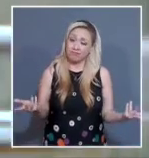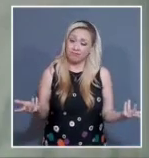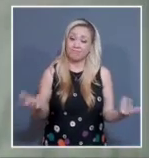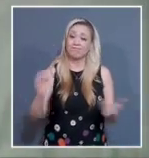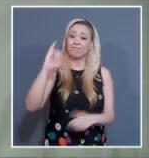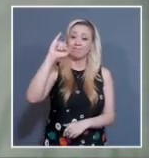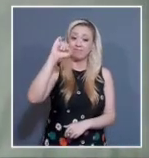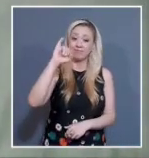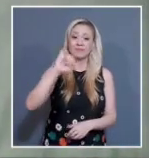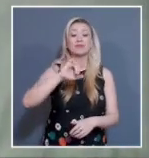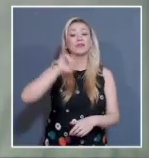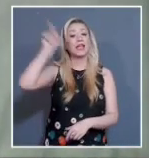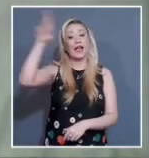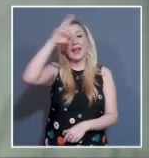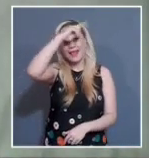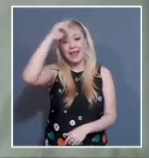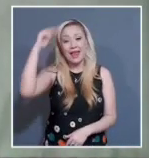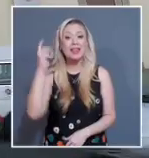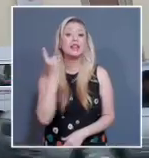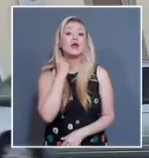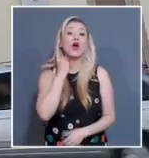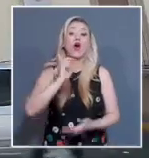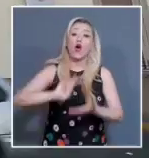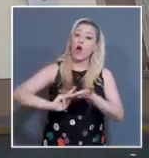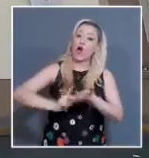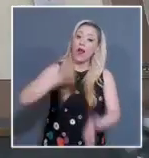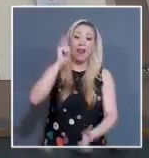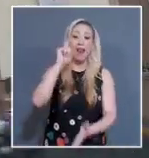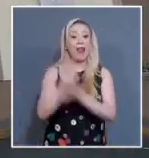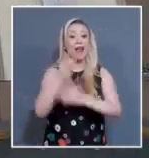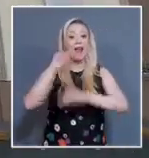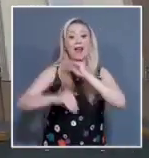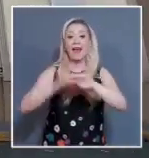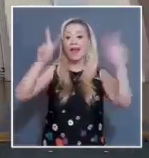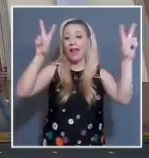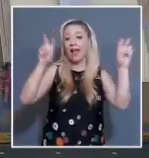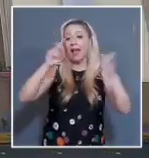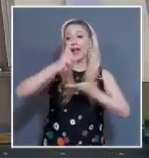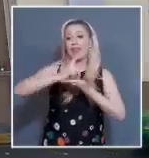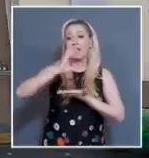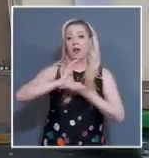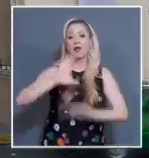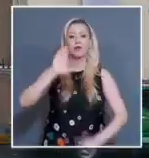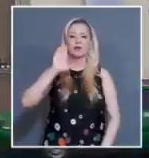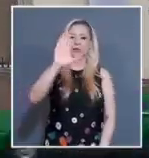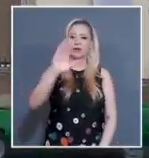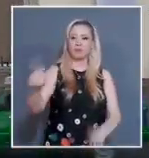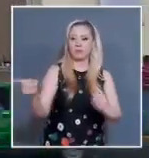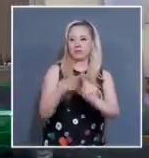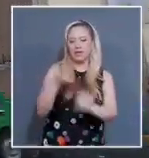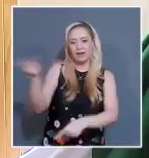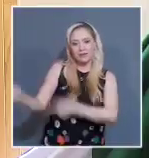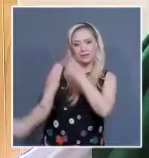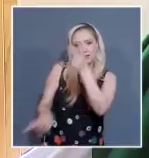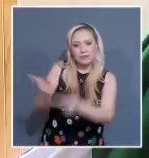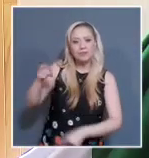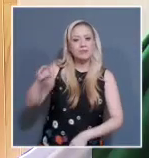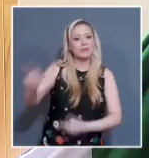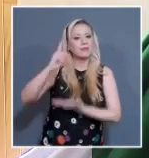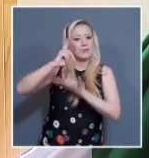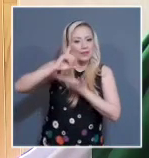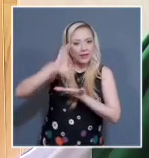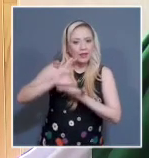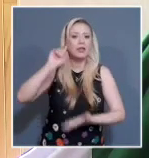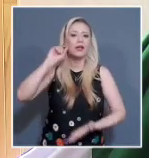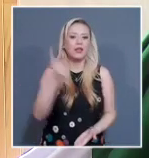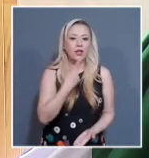de Nayarit vuelva a legislar en esa materia, contemple las disposiciones sobre la consulta previa, libre e informada. Para el canal